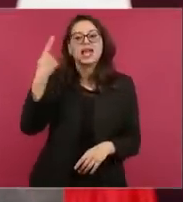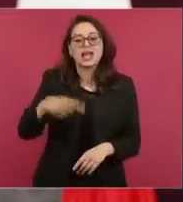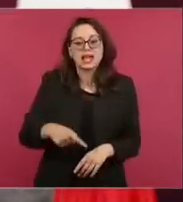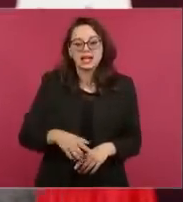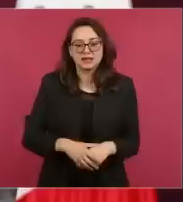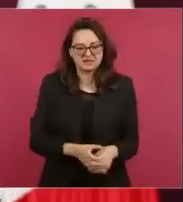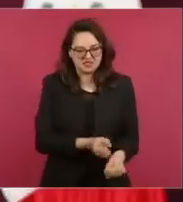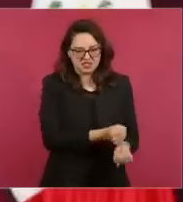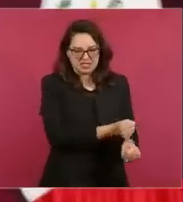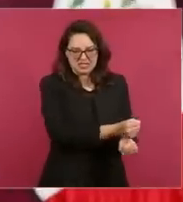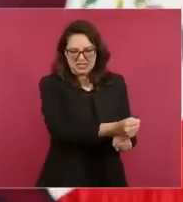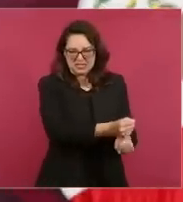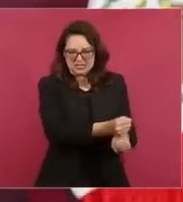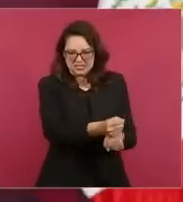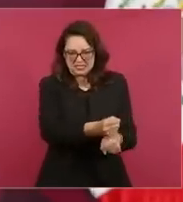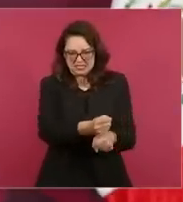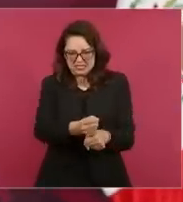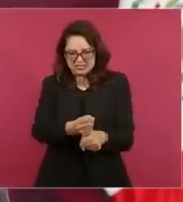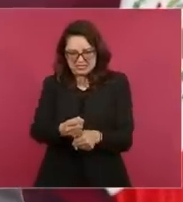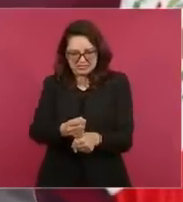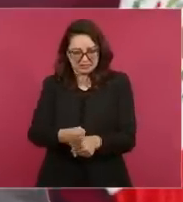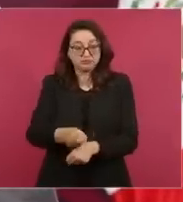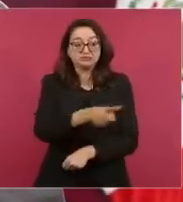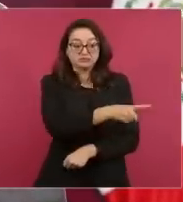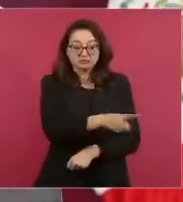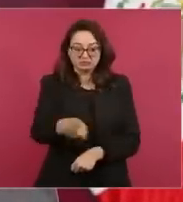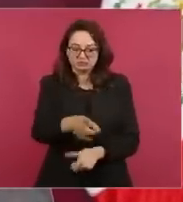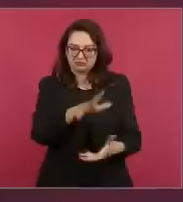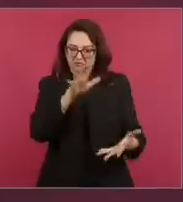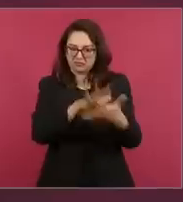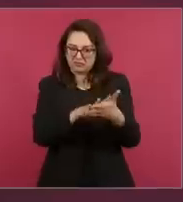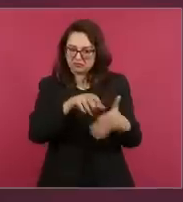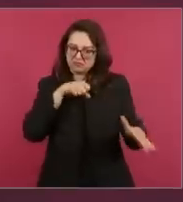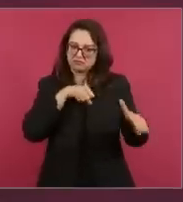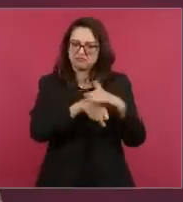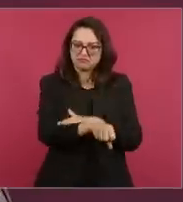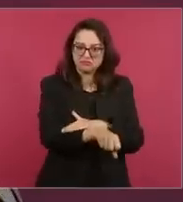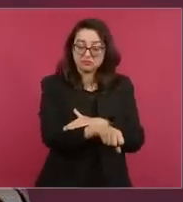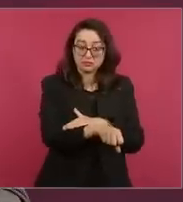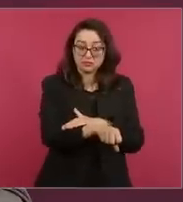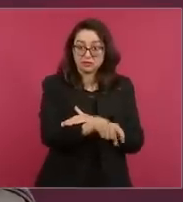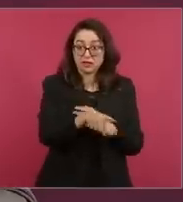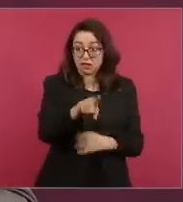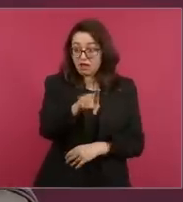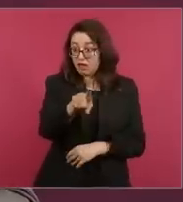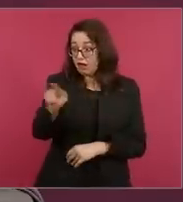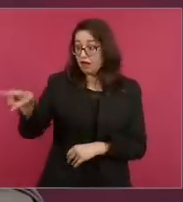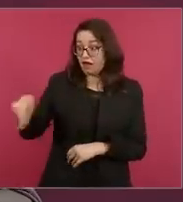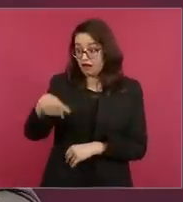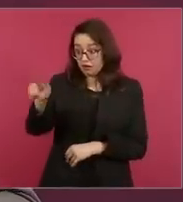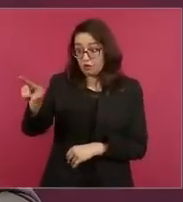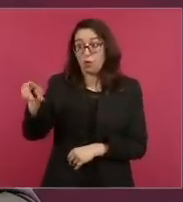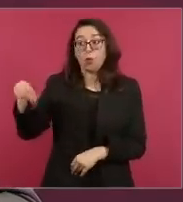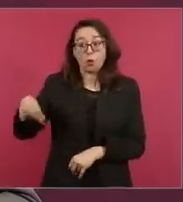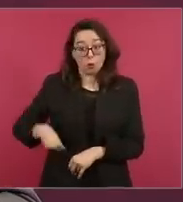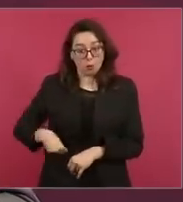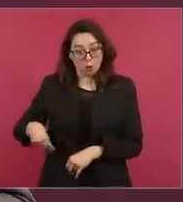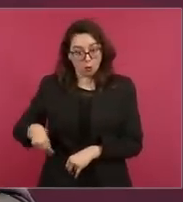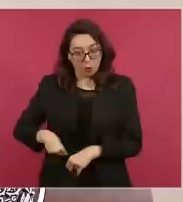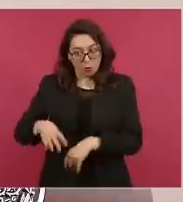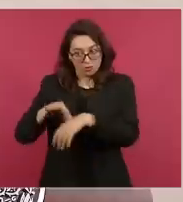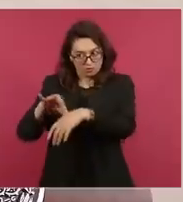que quienes sí estaban involucrados,